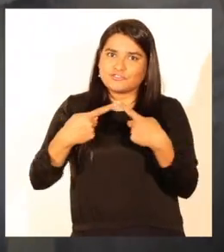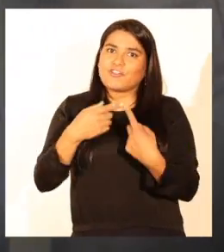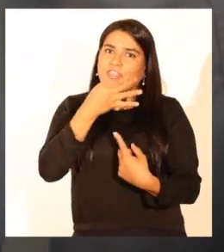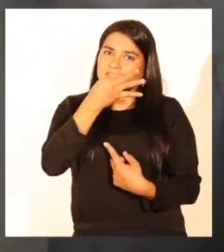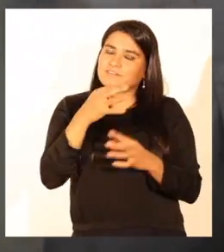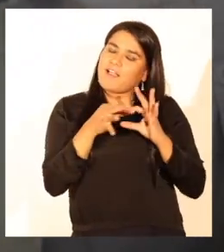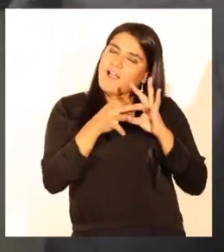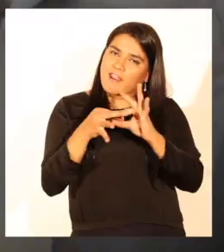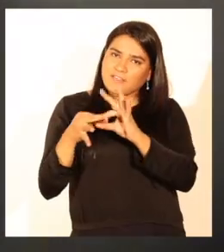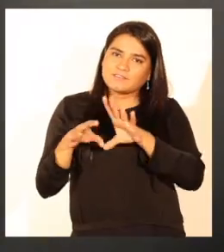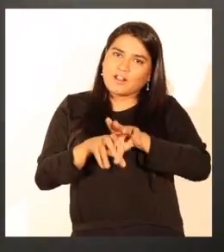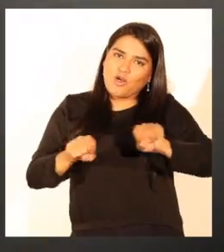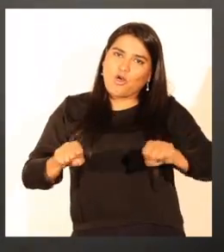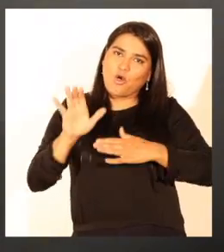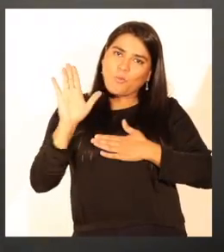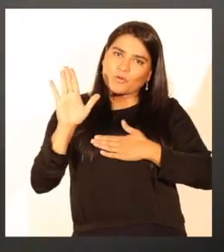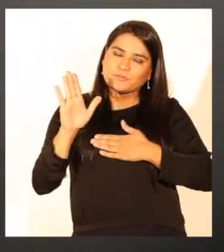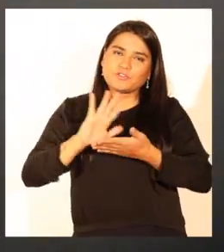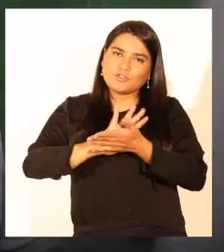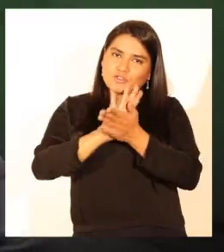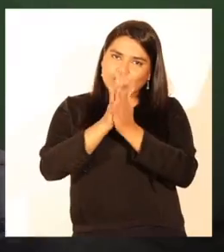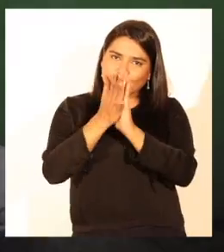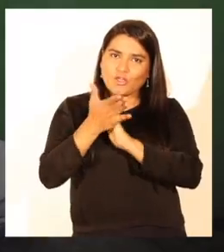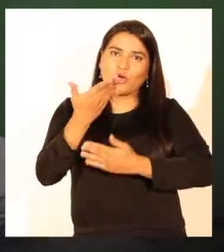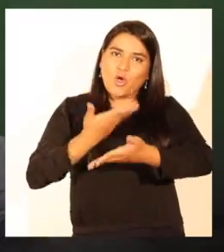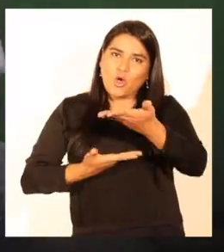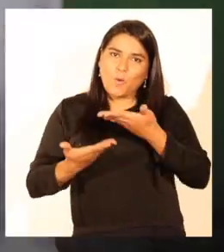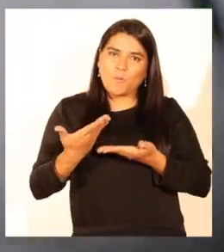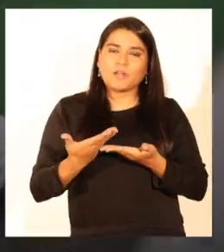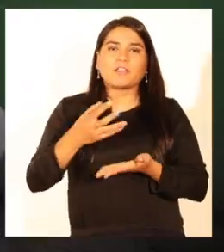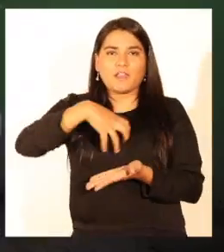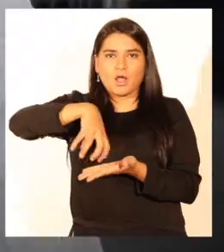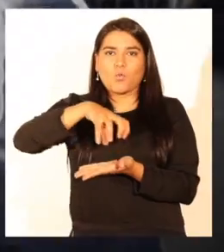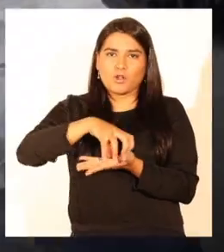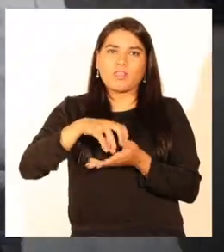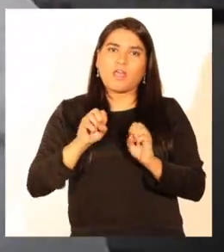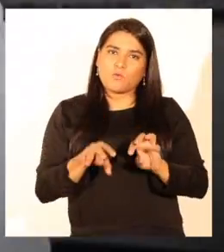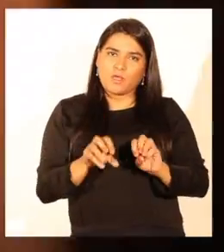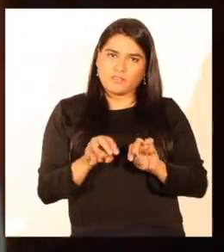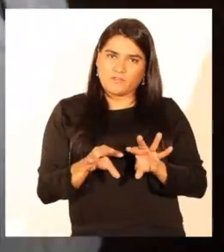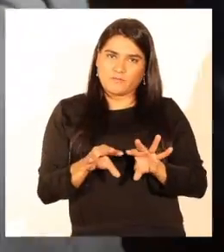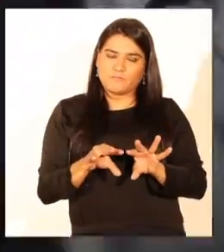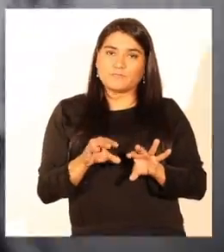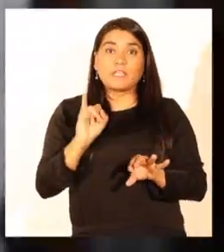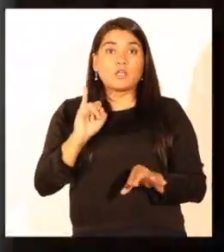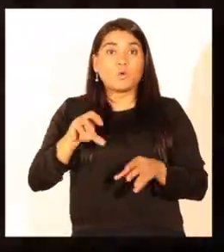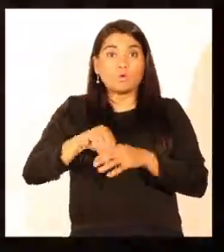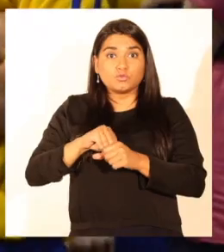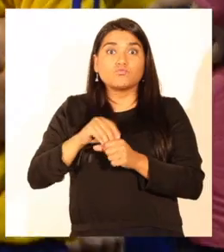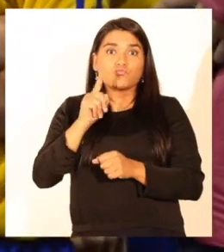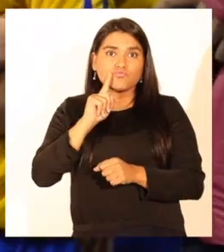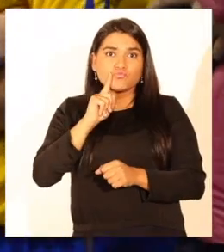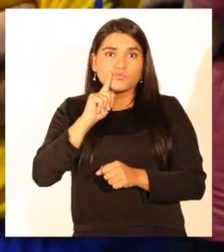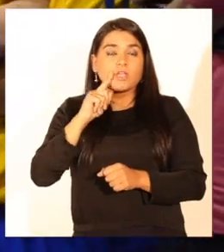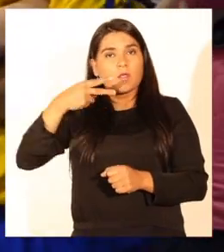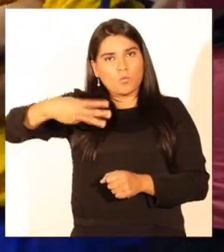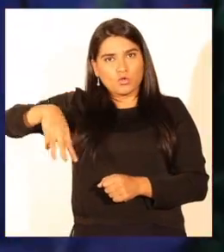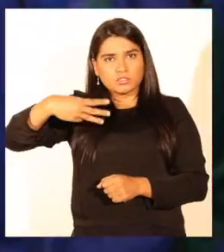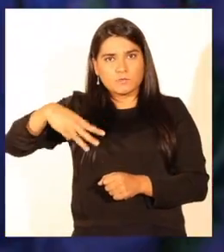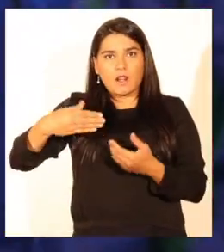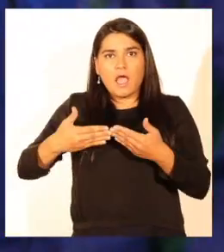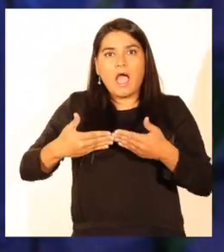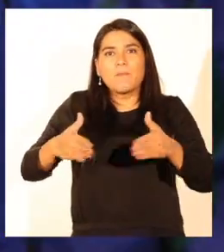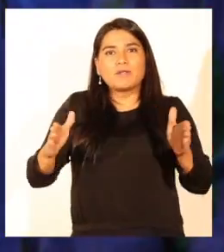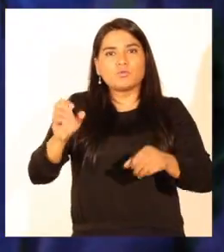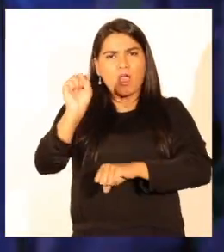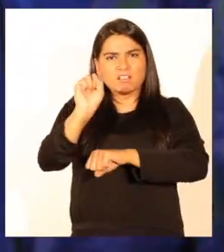agradecer el compromiso de todos quienes comparten la comunidad educativa. La inclusión representa para el municipio la